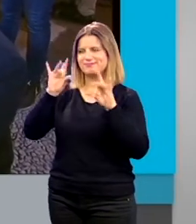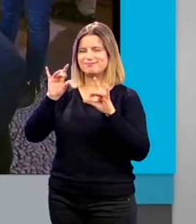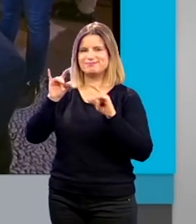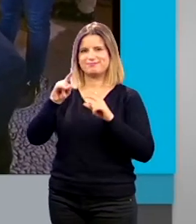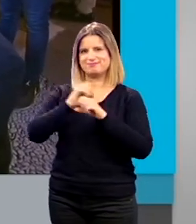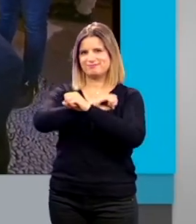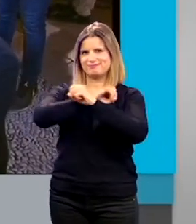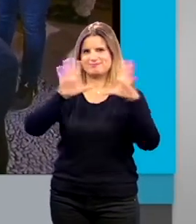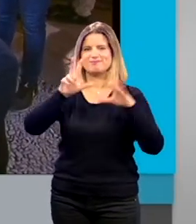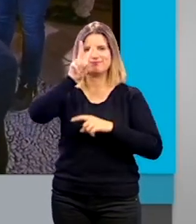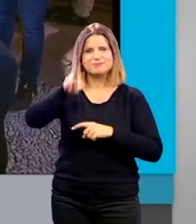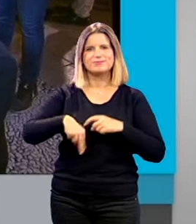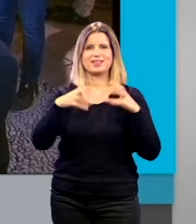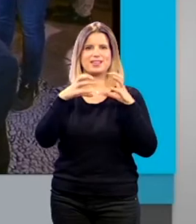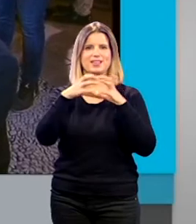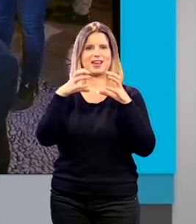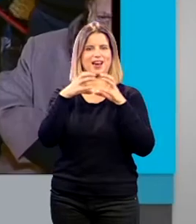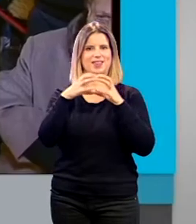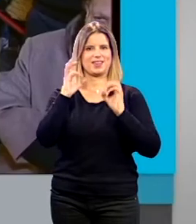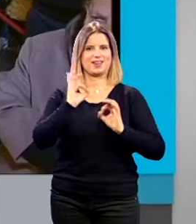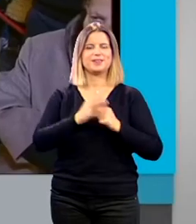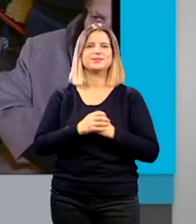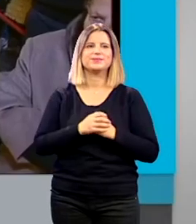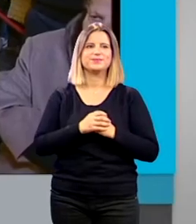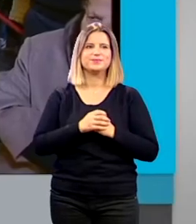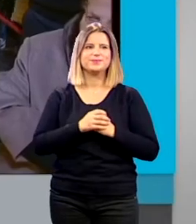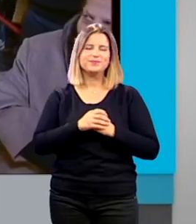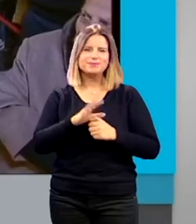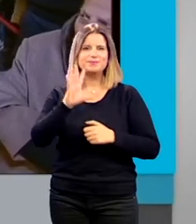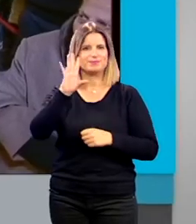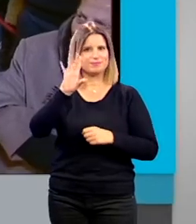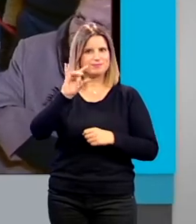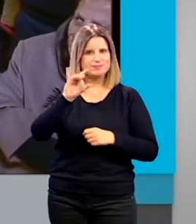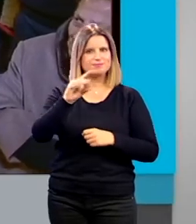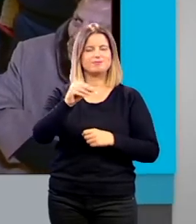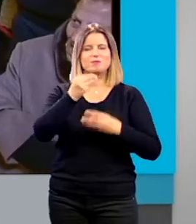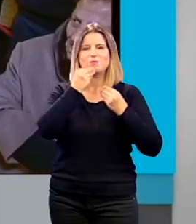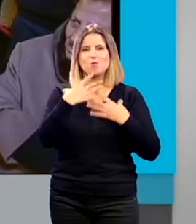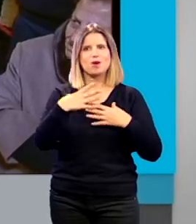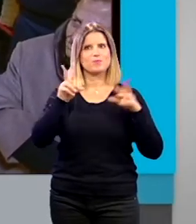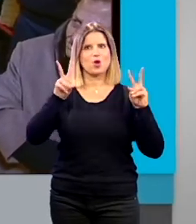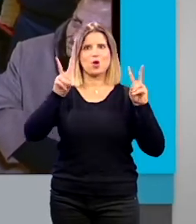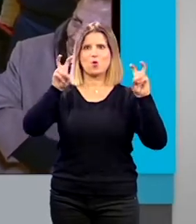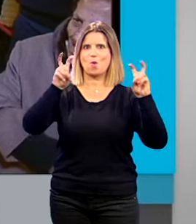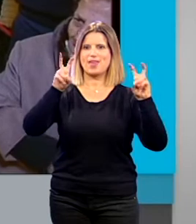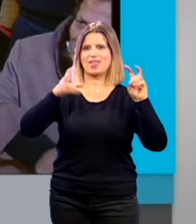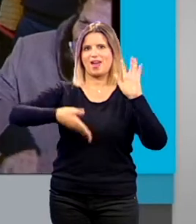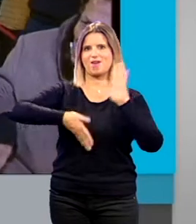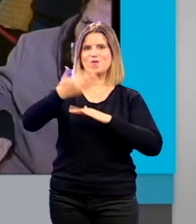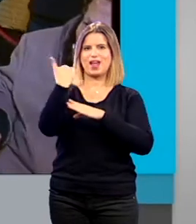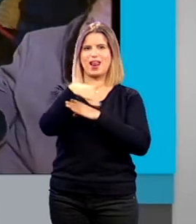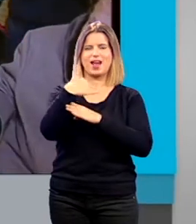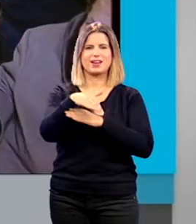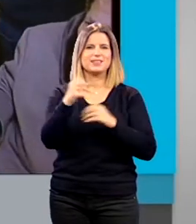Yo soy granadina, granadina. Pues sí, es una novedad ese día en la calle, con este